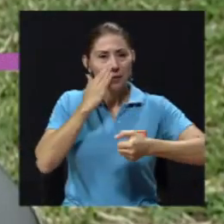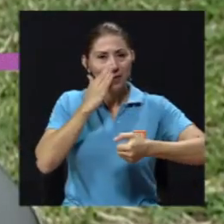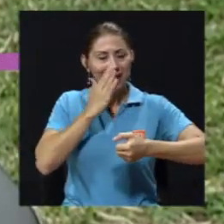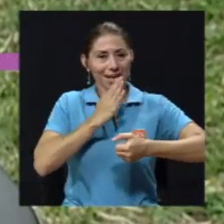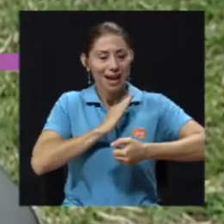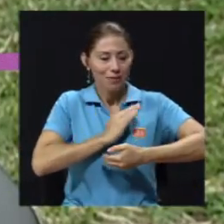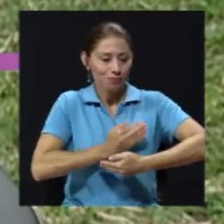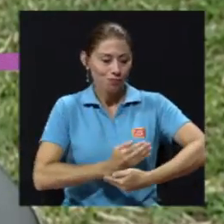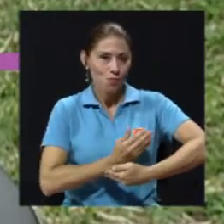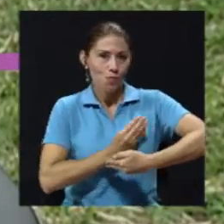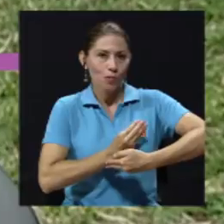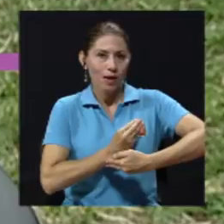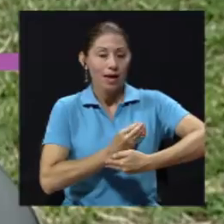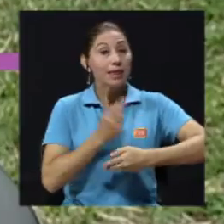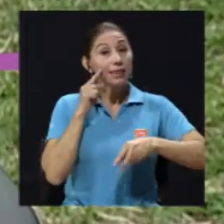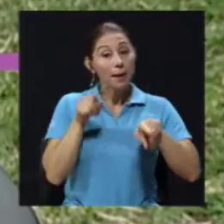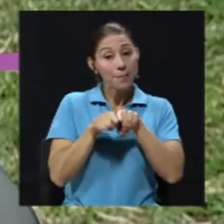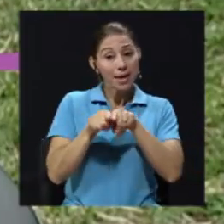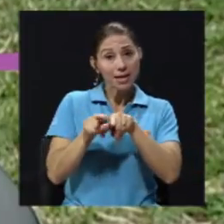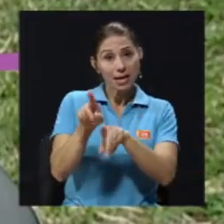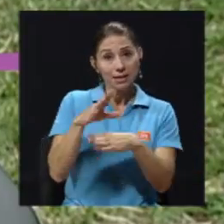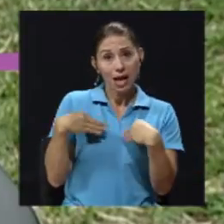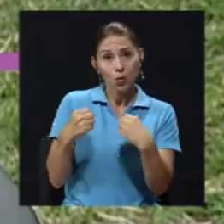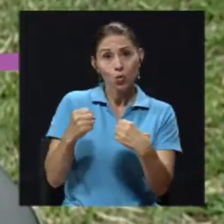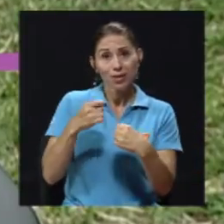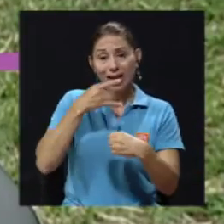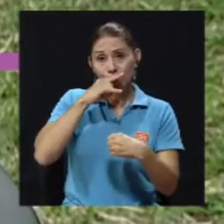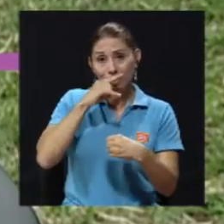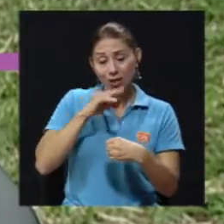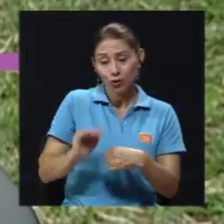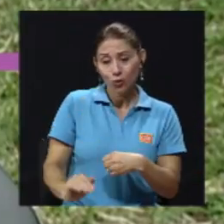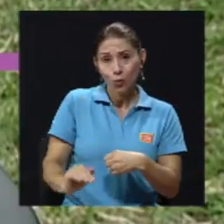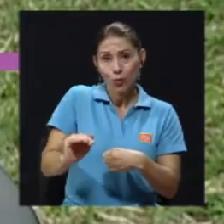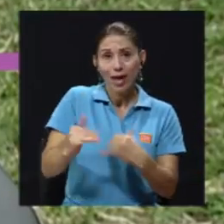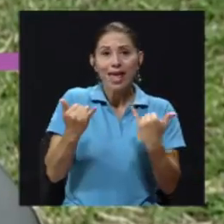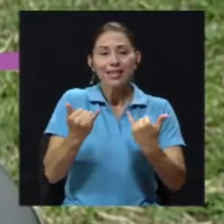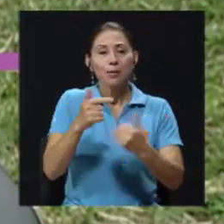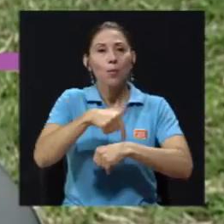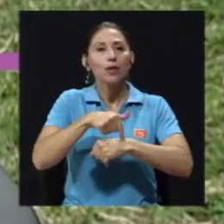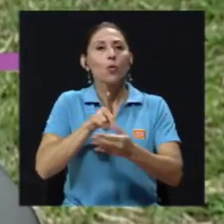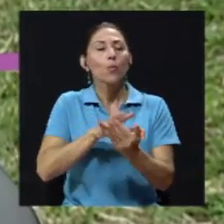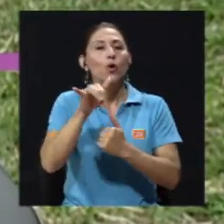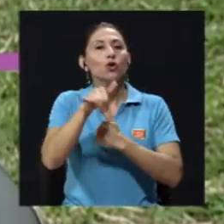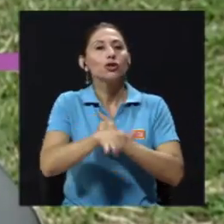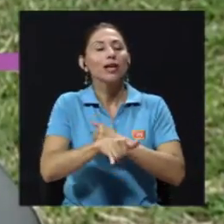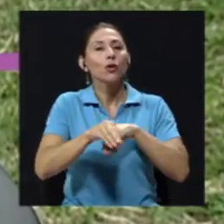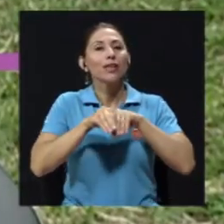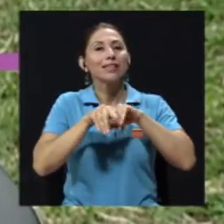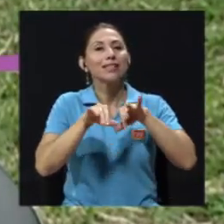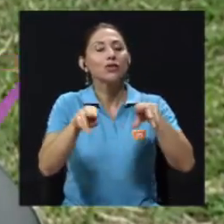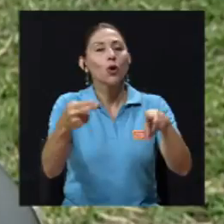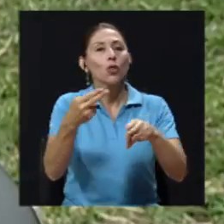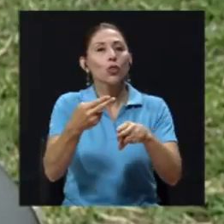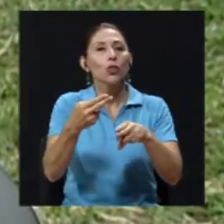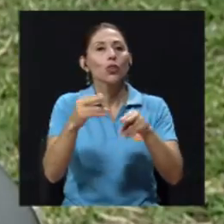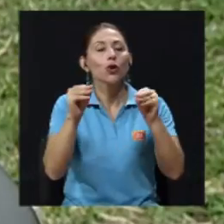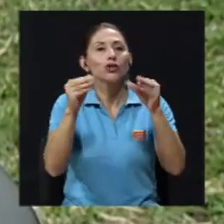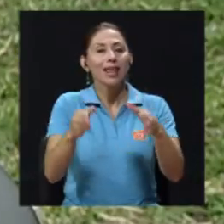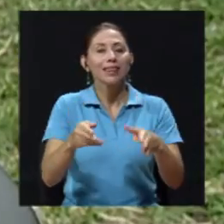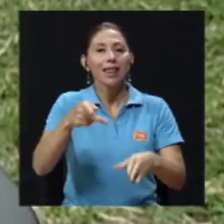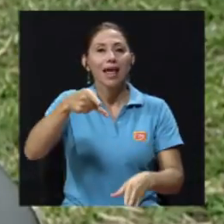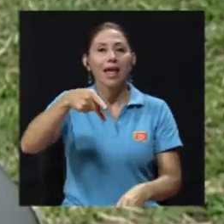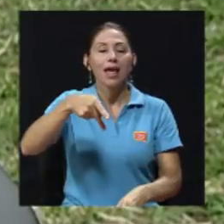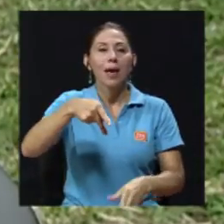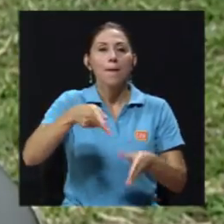de los niños en los primeros años de vida. Tenemos en este momento un proyecto de extensión docente que se llama ProLamanco, que es promoción de